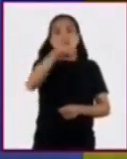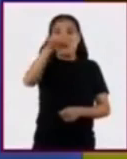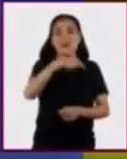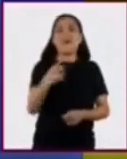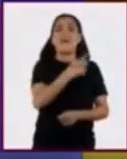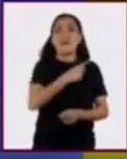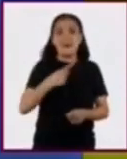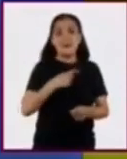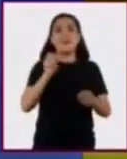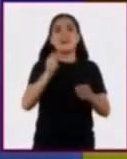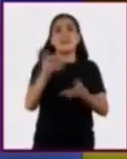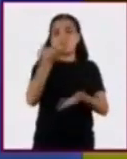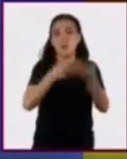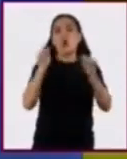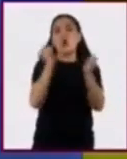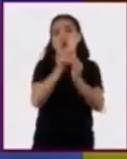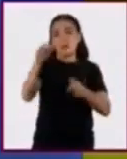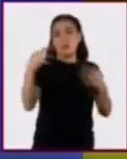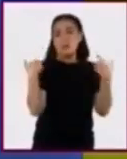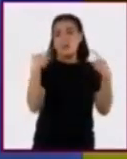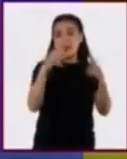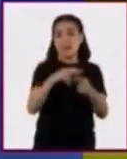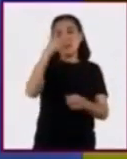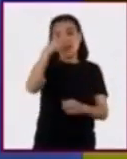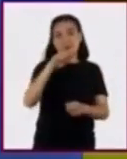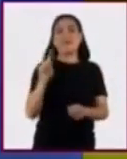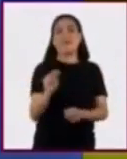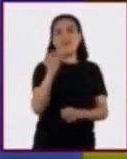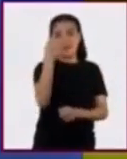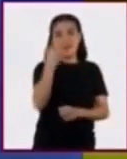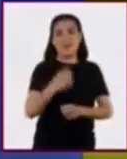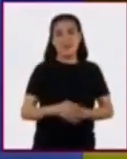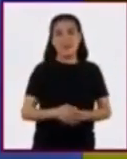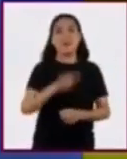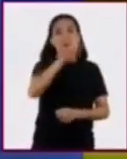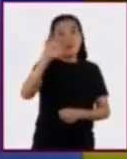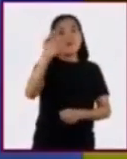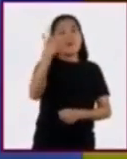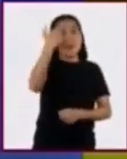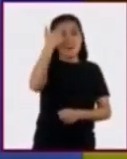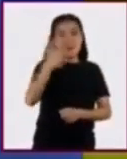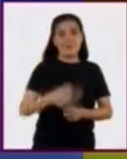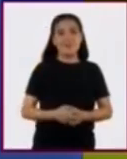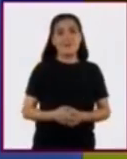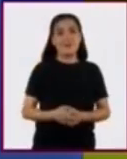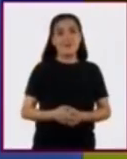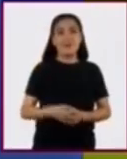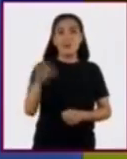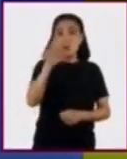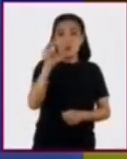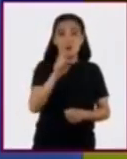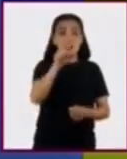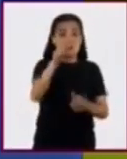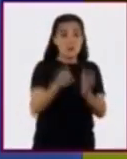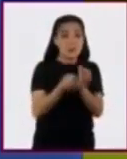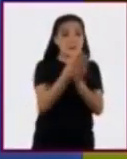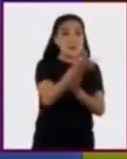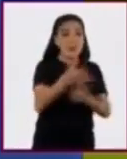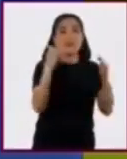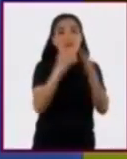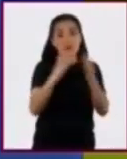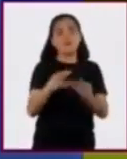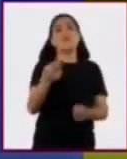esta actividad con su maestra o maestro de tecnología. Y recuerden, cuando salgan de casa,